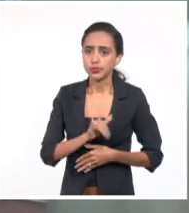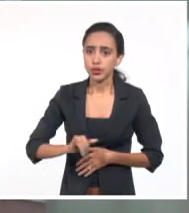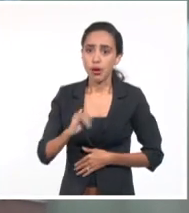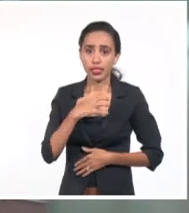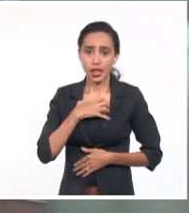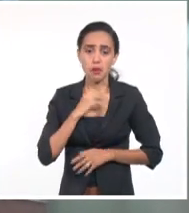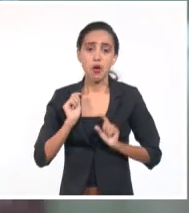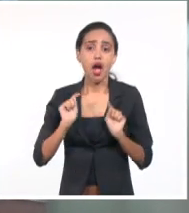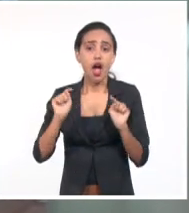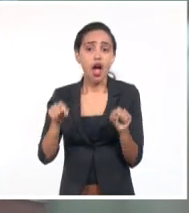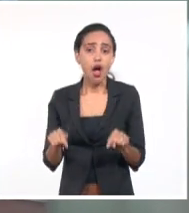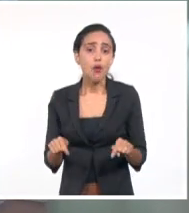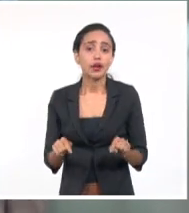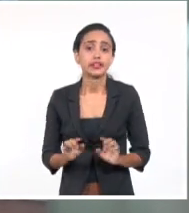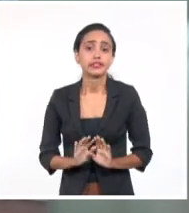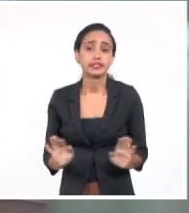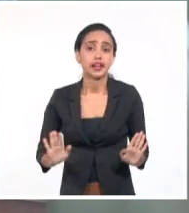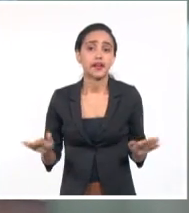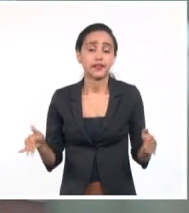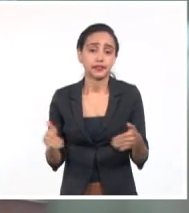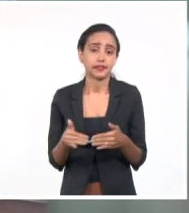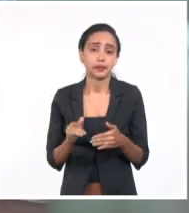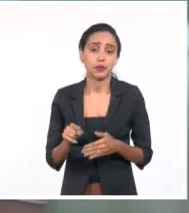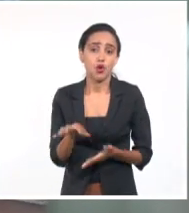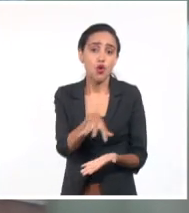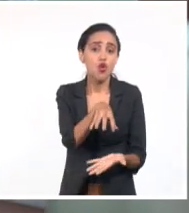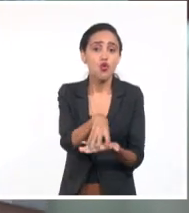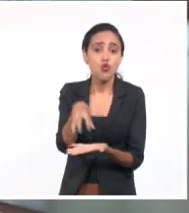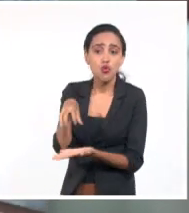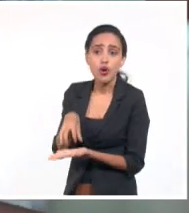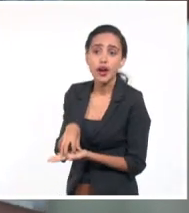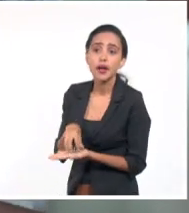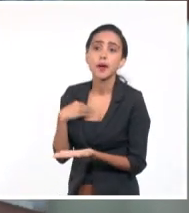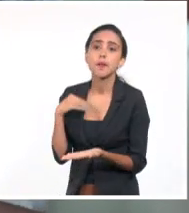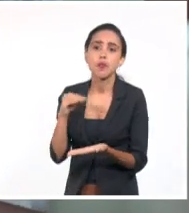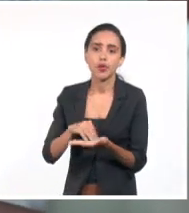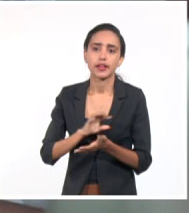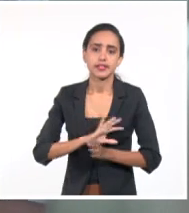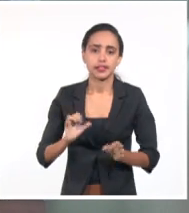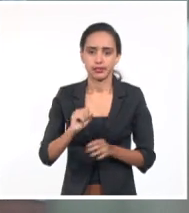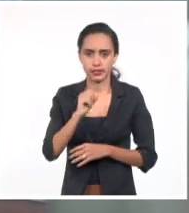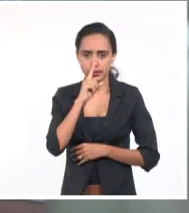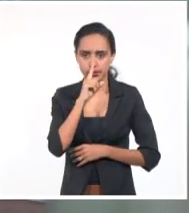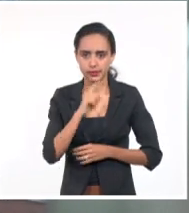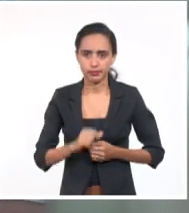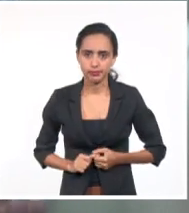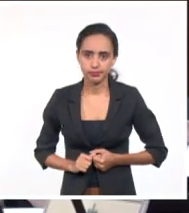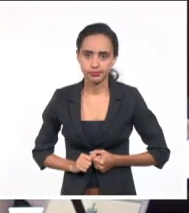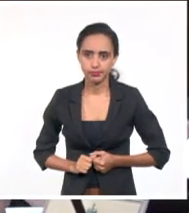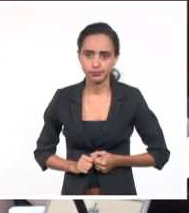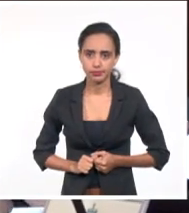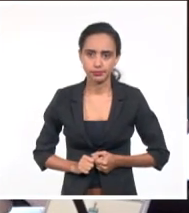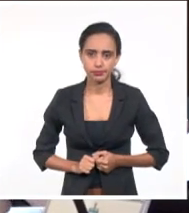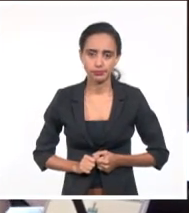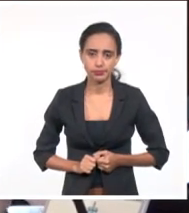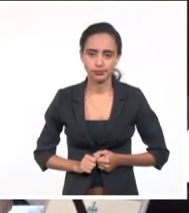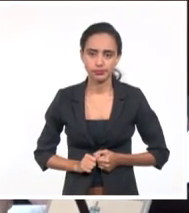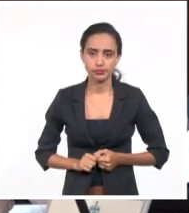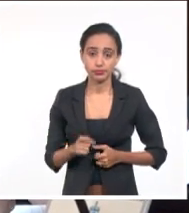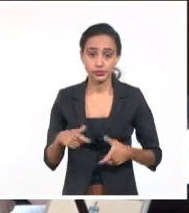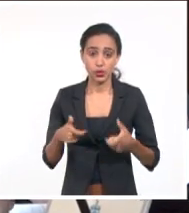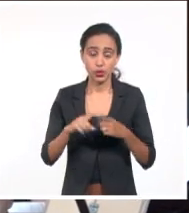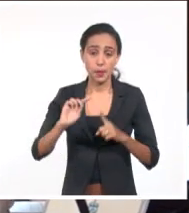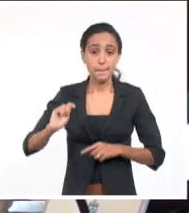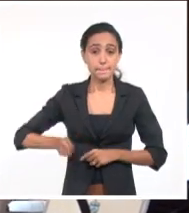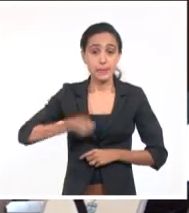ahora ya afinar bien en los lugares que la vamos poniendo para dar terminación de vivienda. Durante el encuentro, el